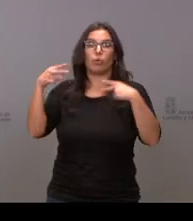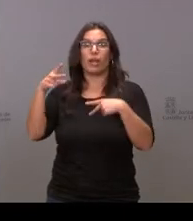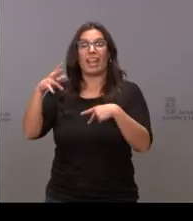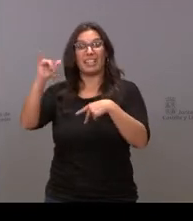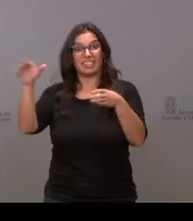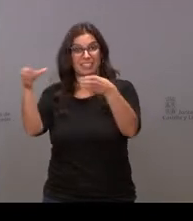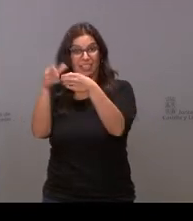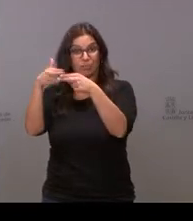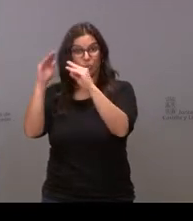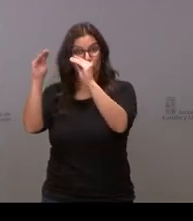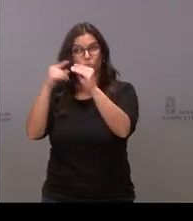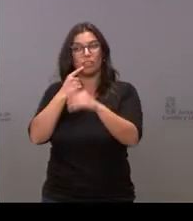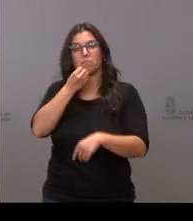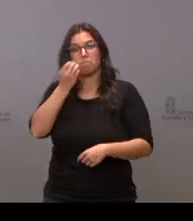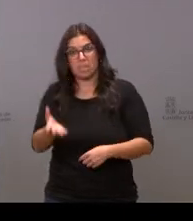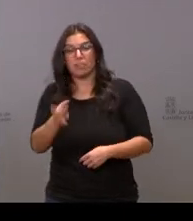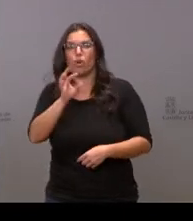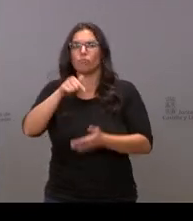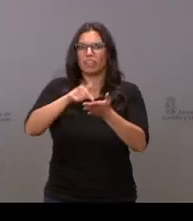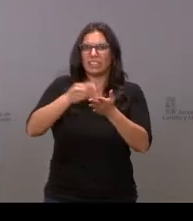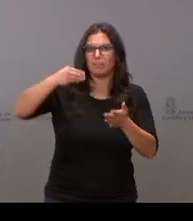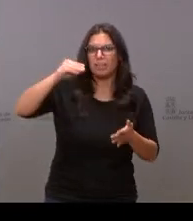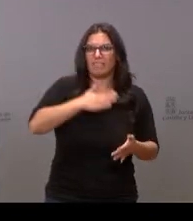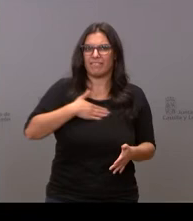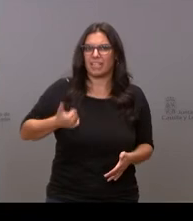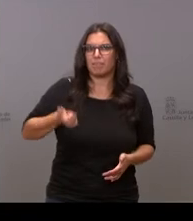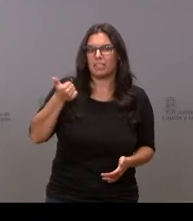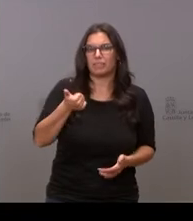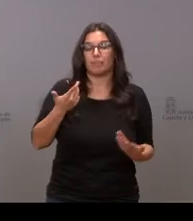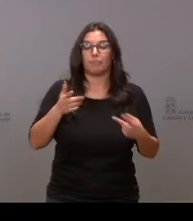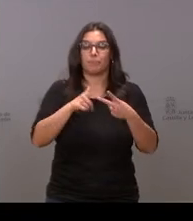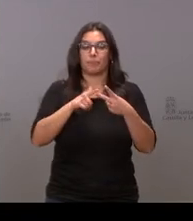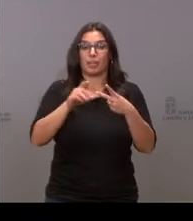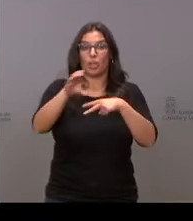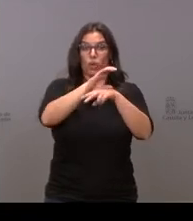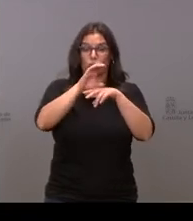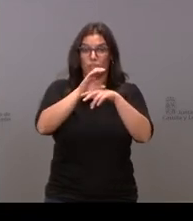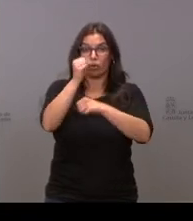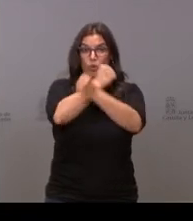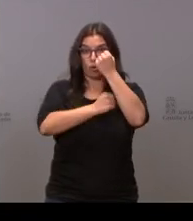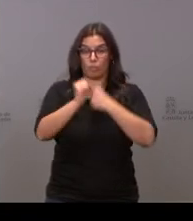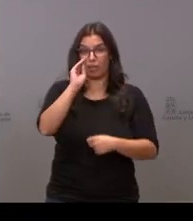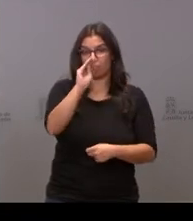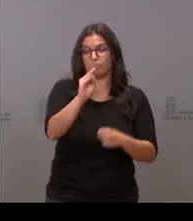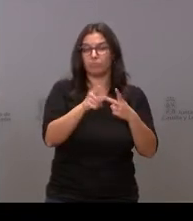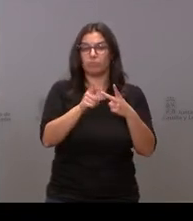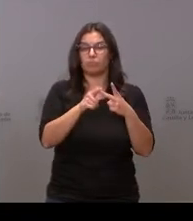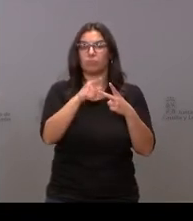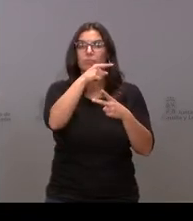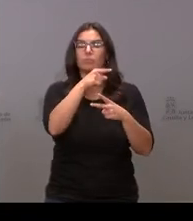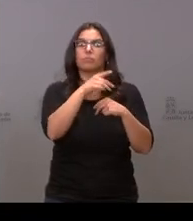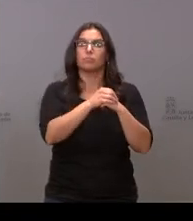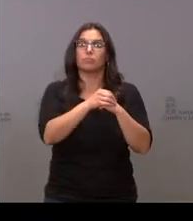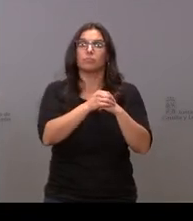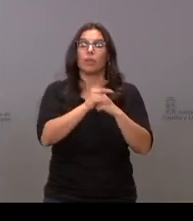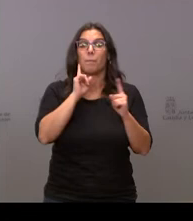cumplido o si se exige algo más al gobierno al consejero de economía le quería preguntar cuánto de vulnerables son